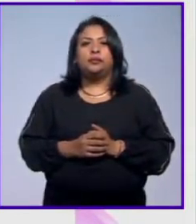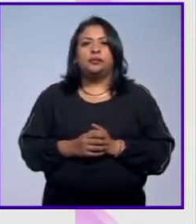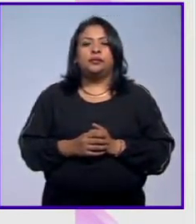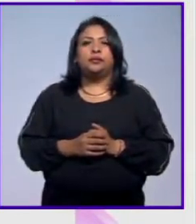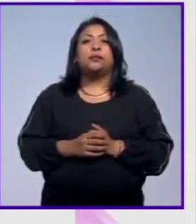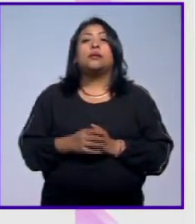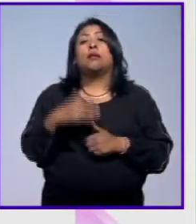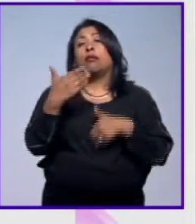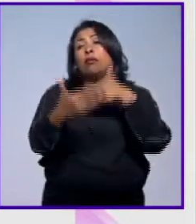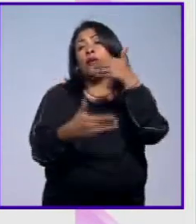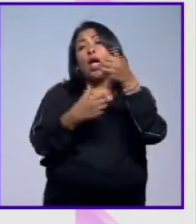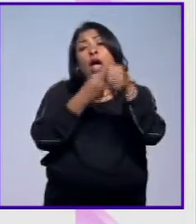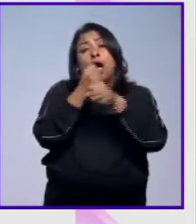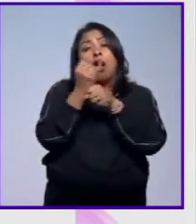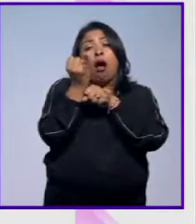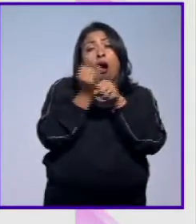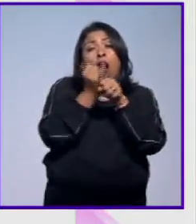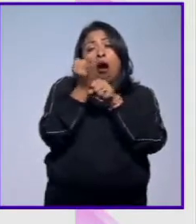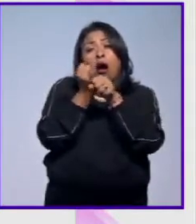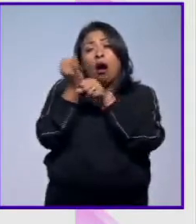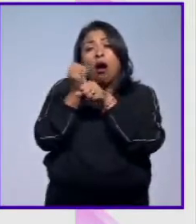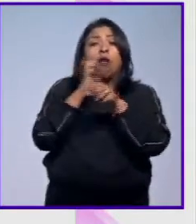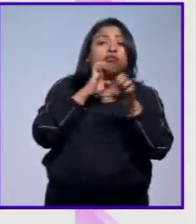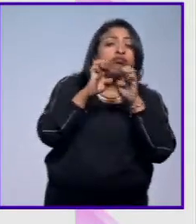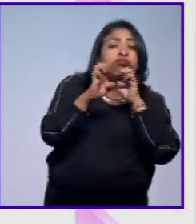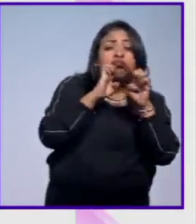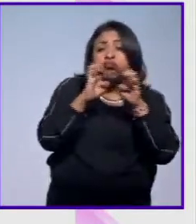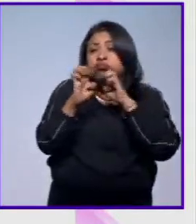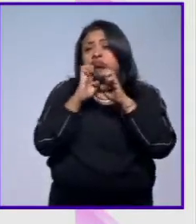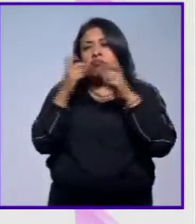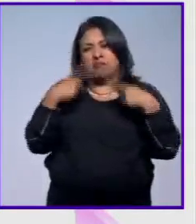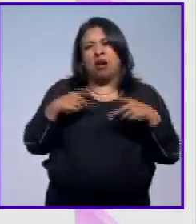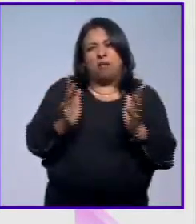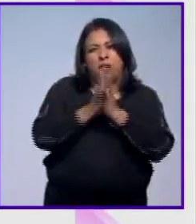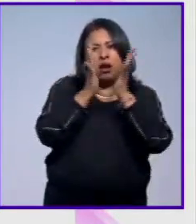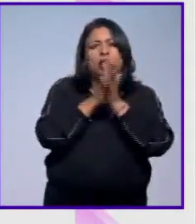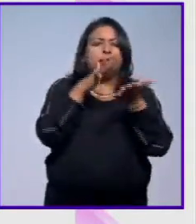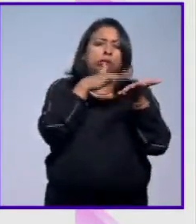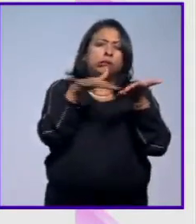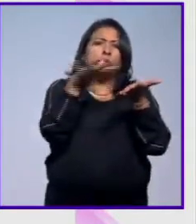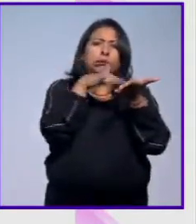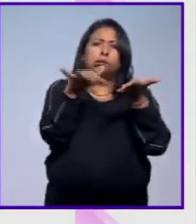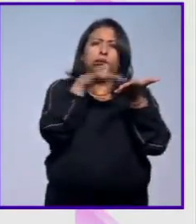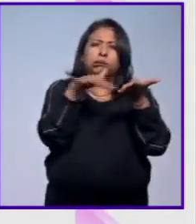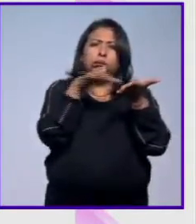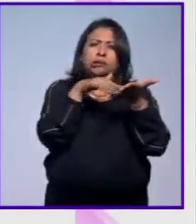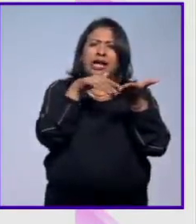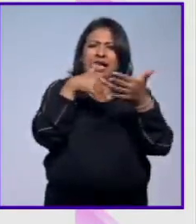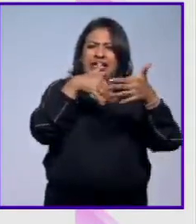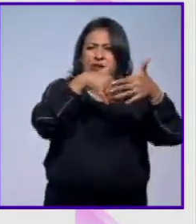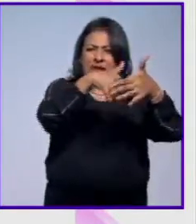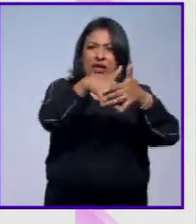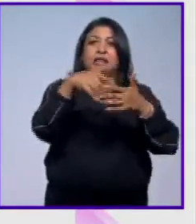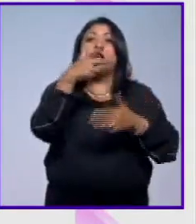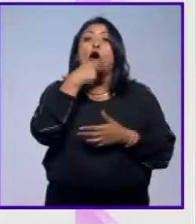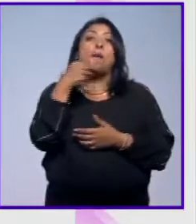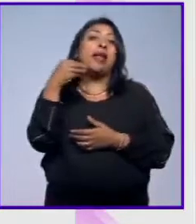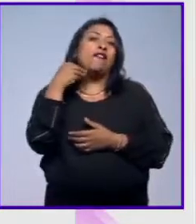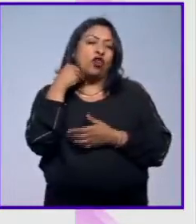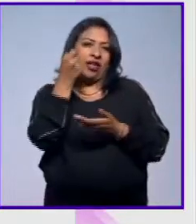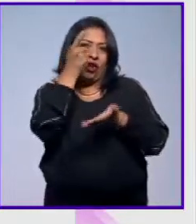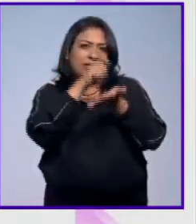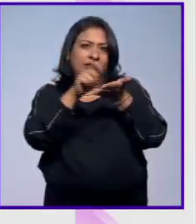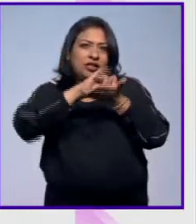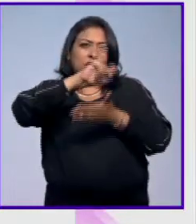Luego de varios años de investigación entrevistas con los involucrados y lectura de expedientes el escritor y abogado mexicano Jorge